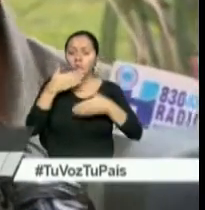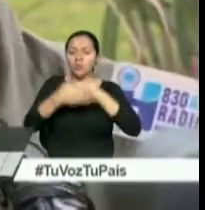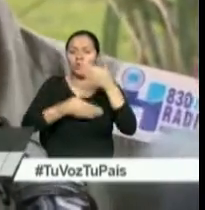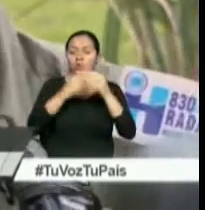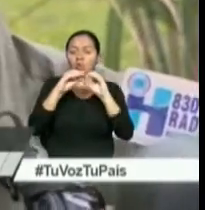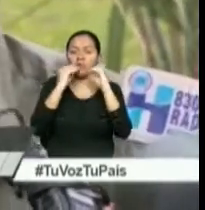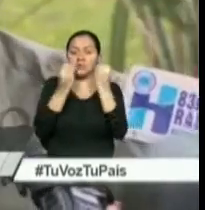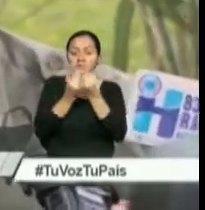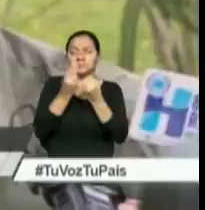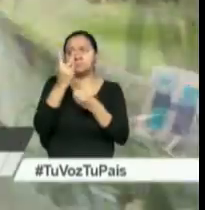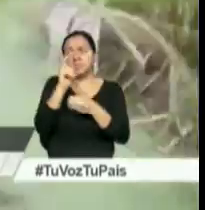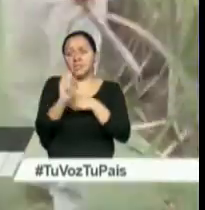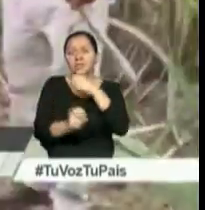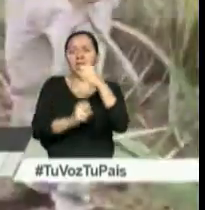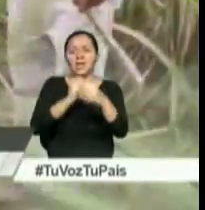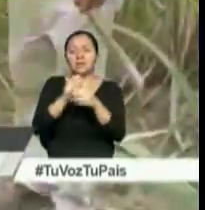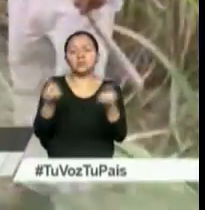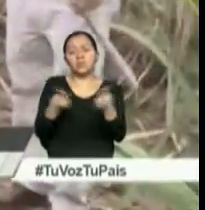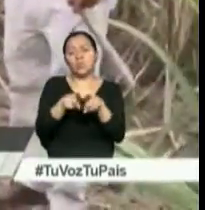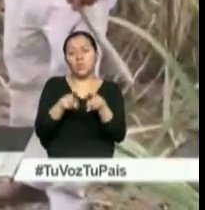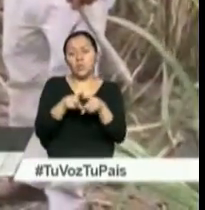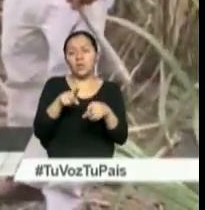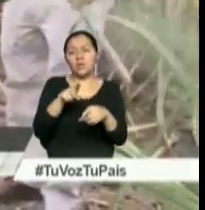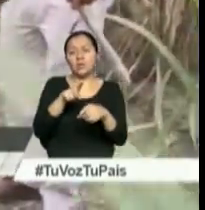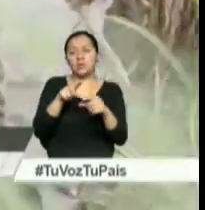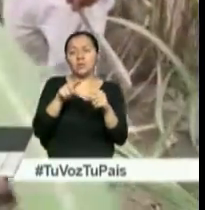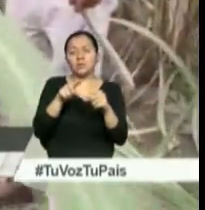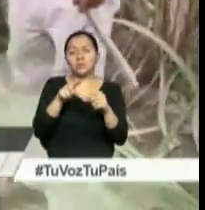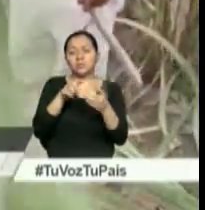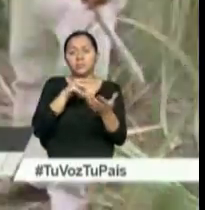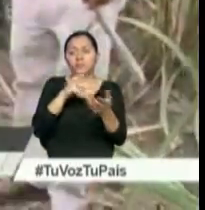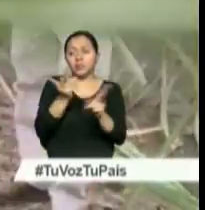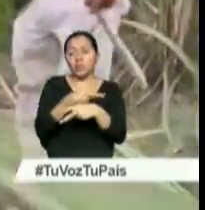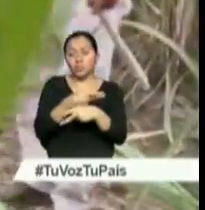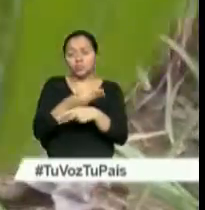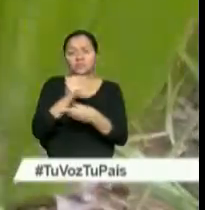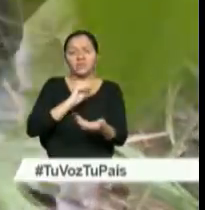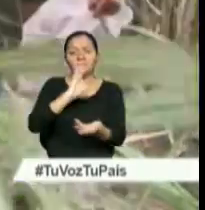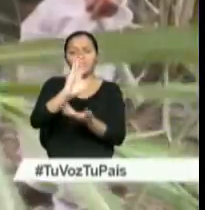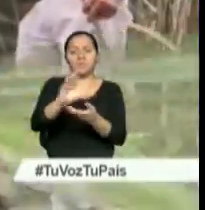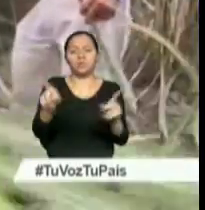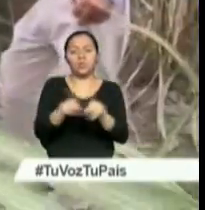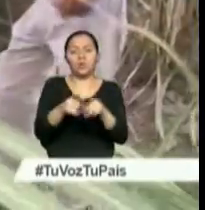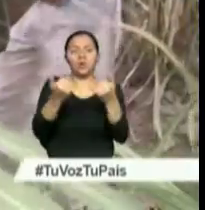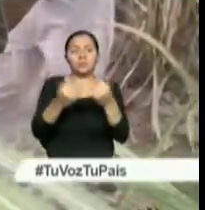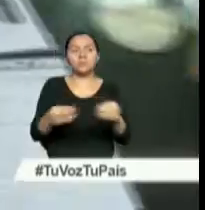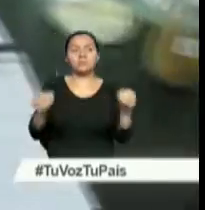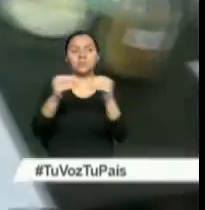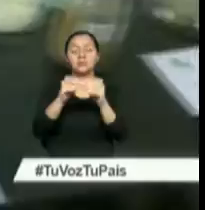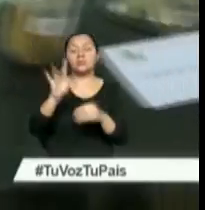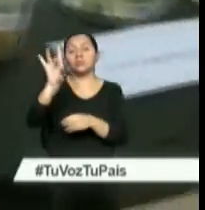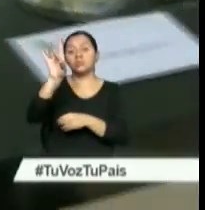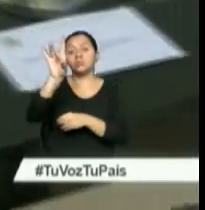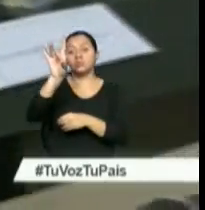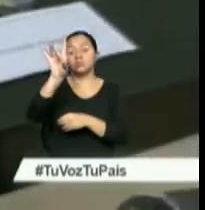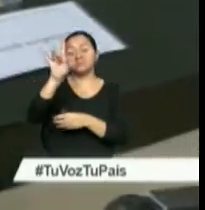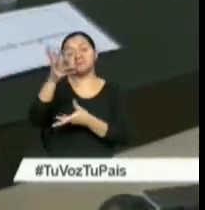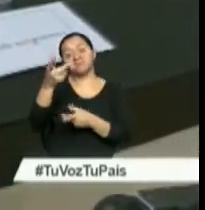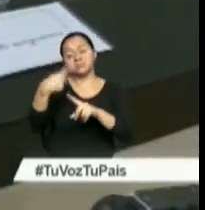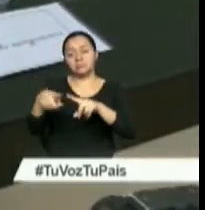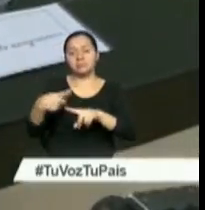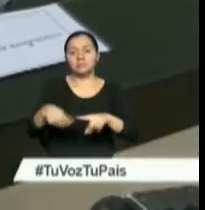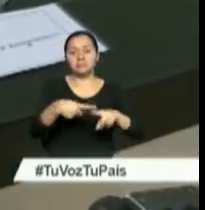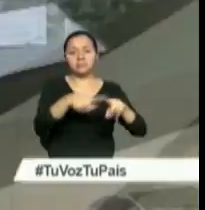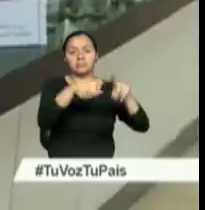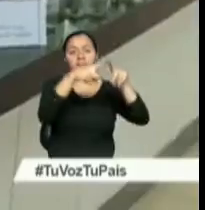organización hace 20 años de todos los miembros de la cadena productiva han invertido y vemos que ahora hay ya 8 variantes, 8